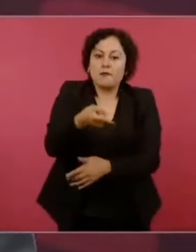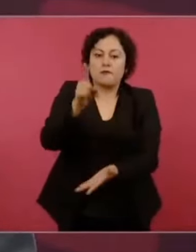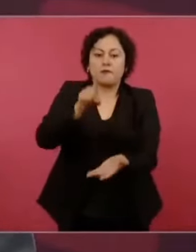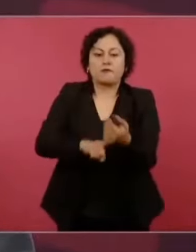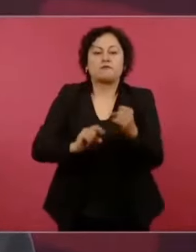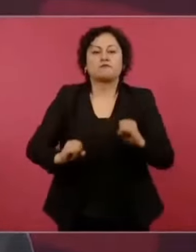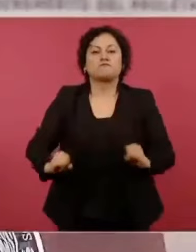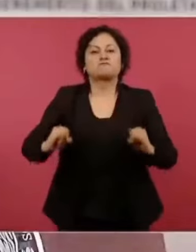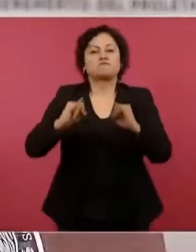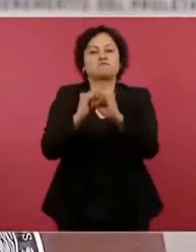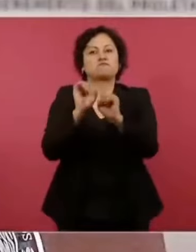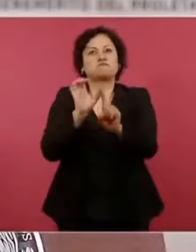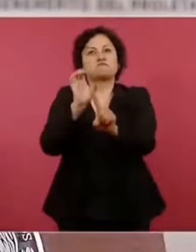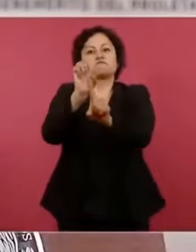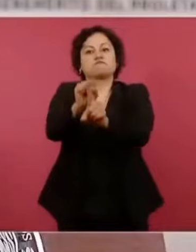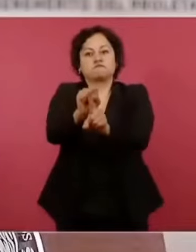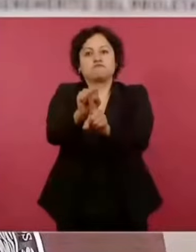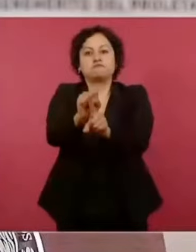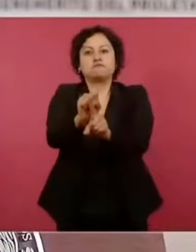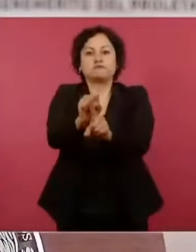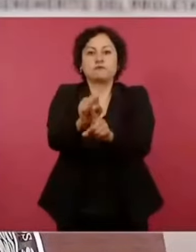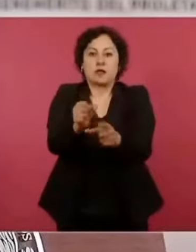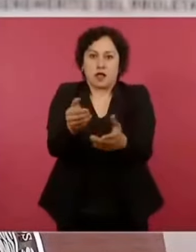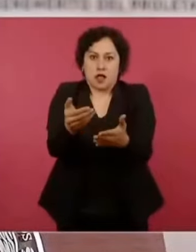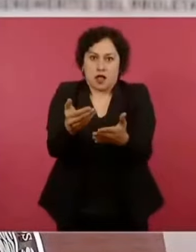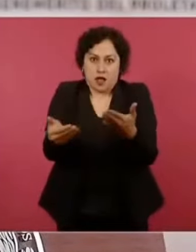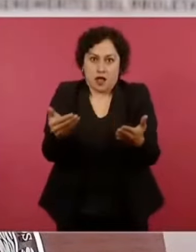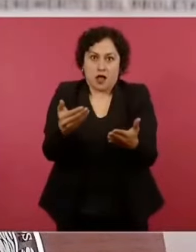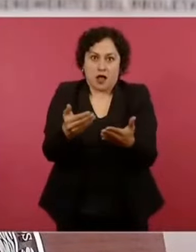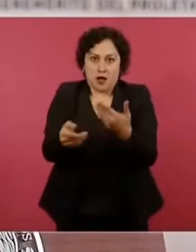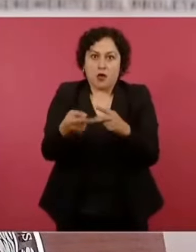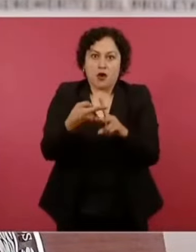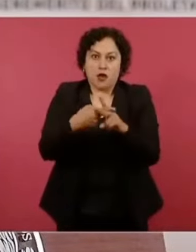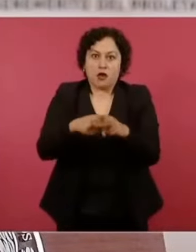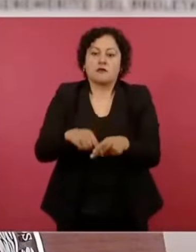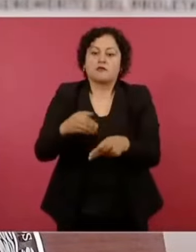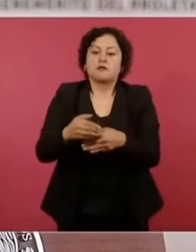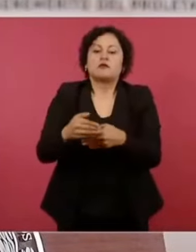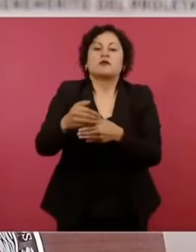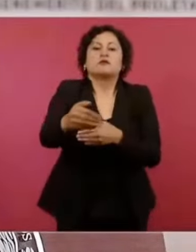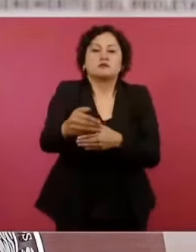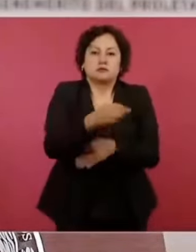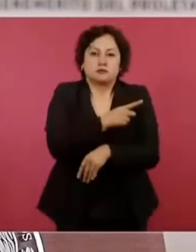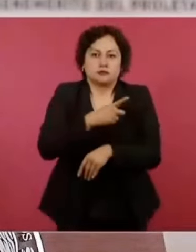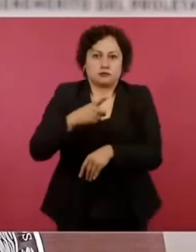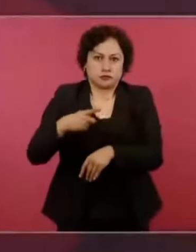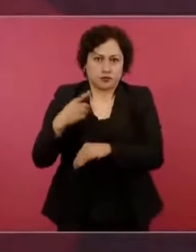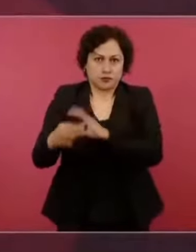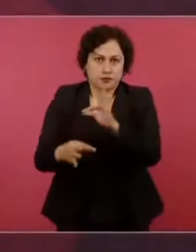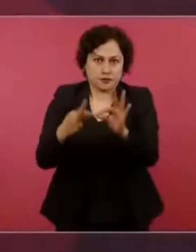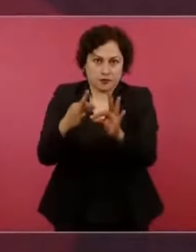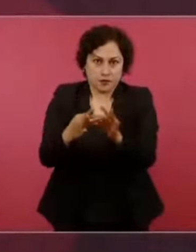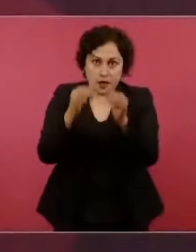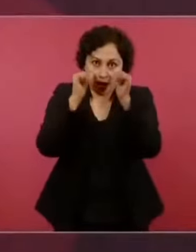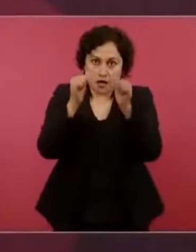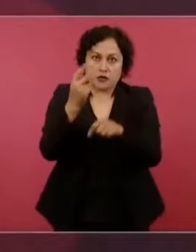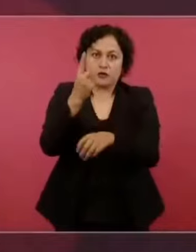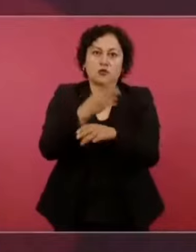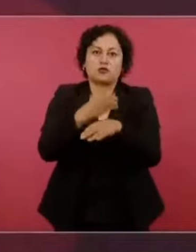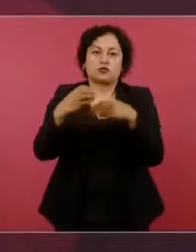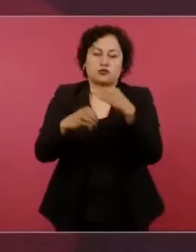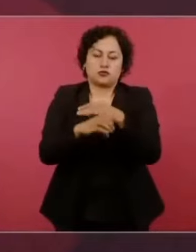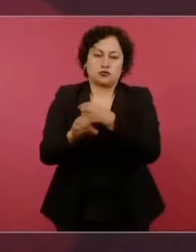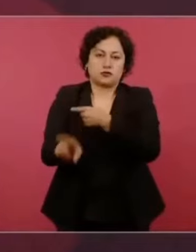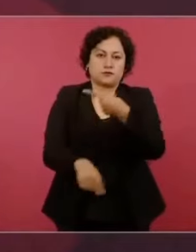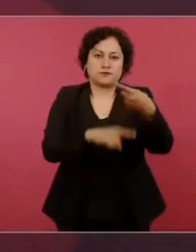deberán ser en su tiempo y procurar dos situaciones. La primera de ellas, dar